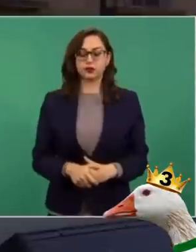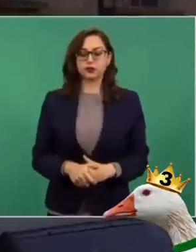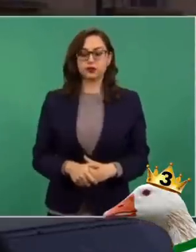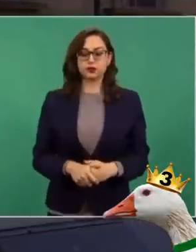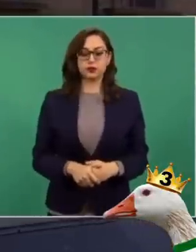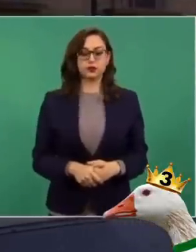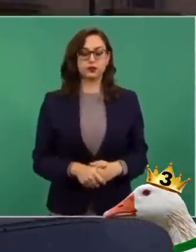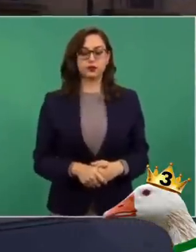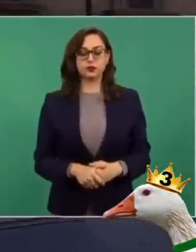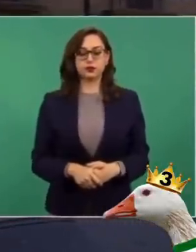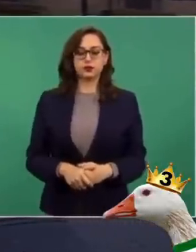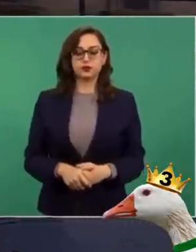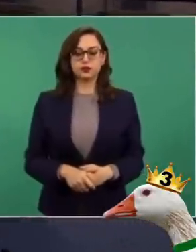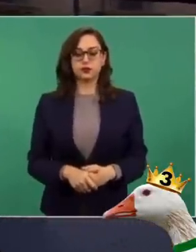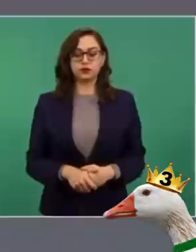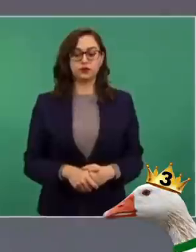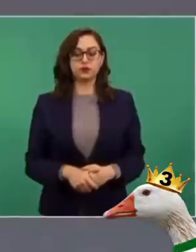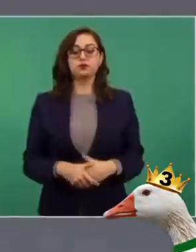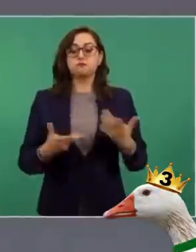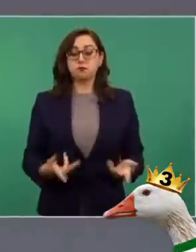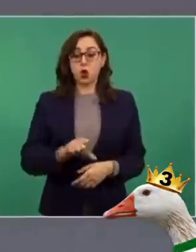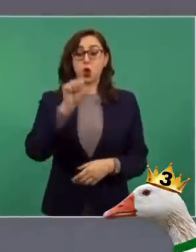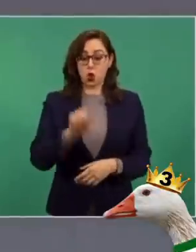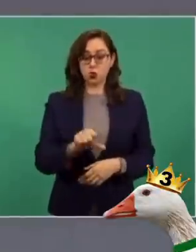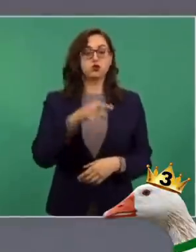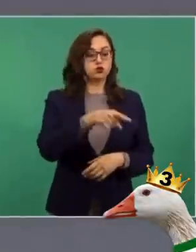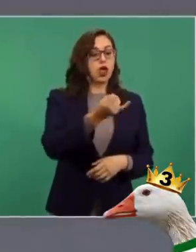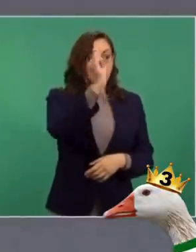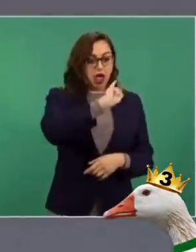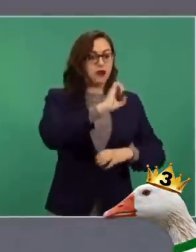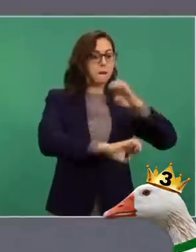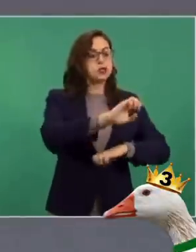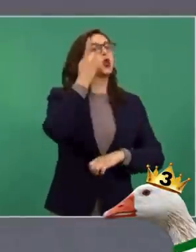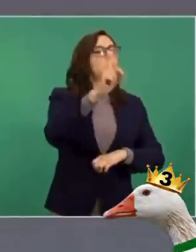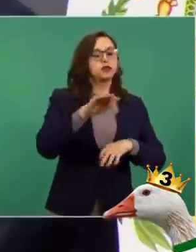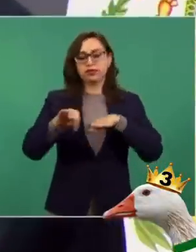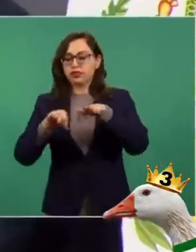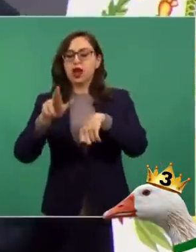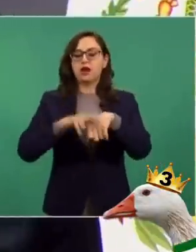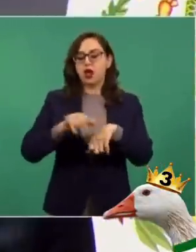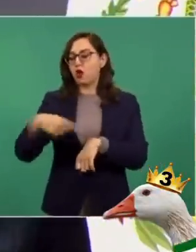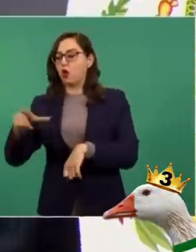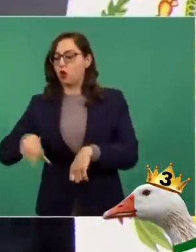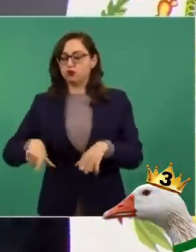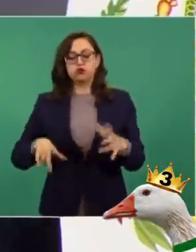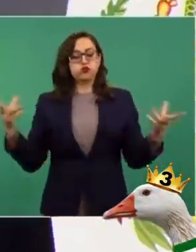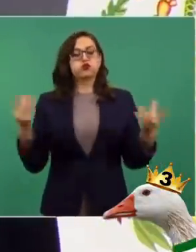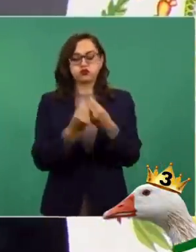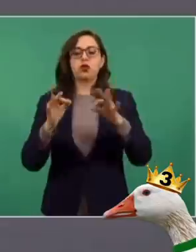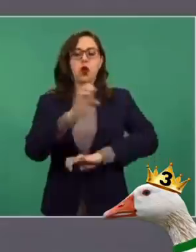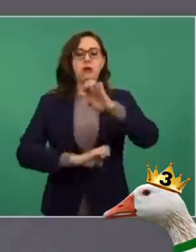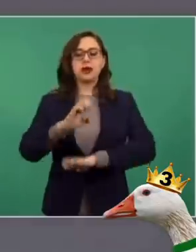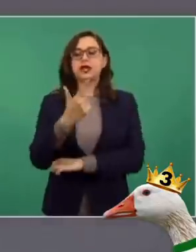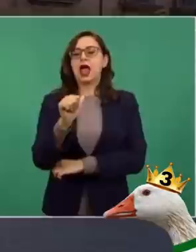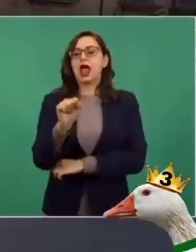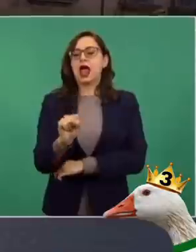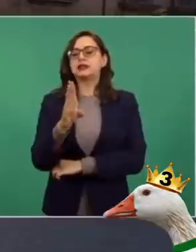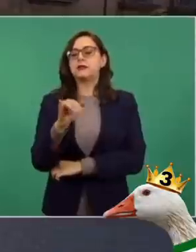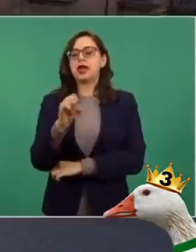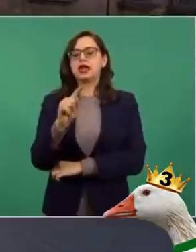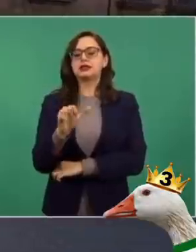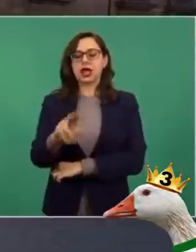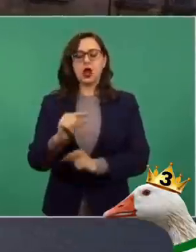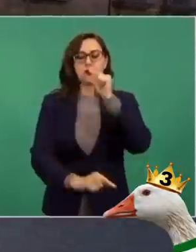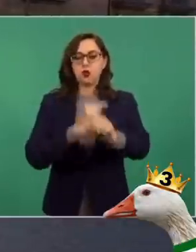dos años. Se acordó entre el sector obrero, el patronal y el gobierno. Por consenso, un aumento del salario mínimo del 22% para el año próximo. Para garantizar